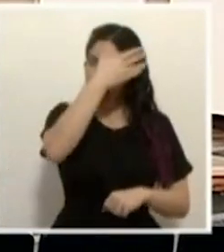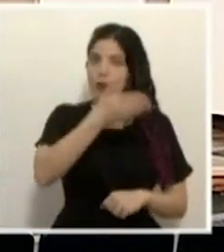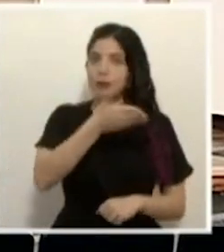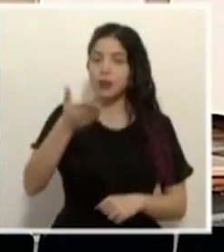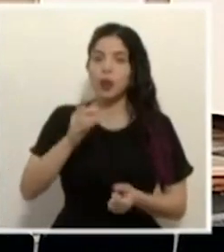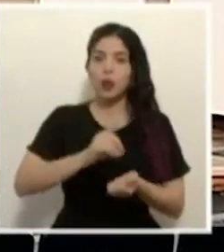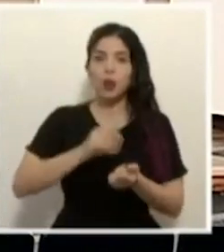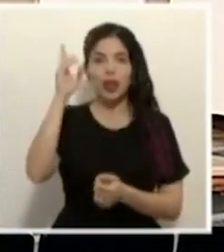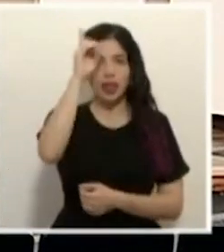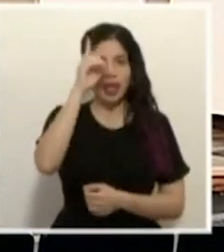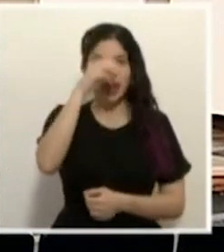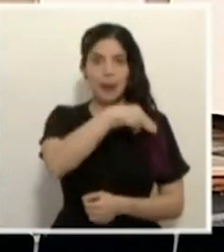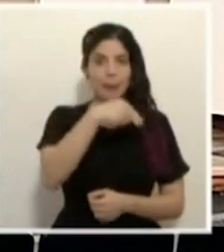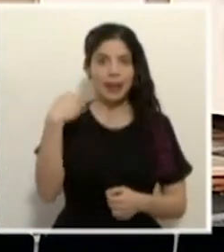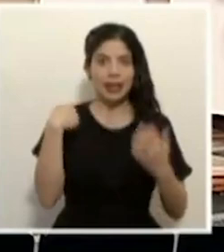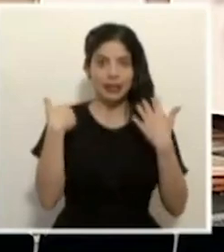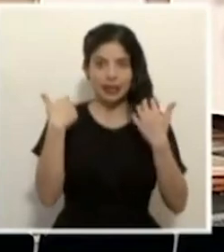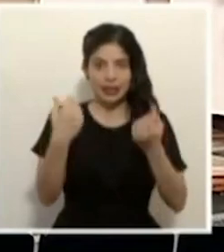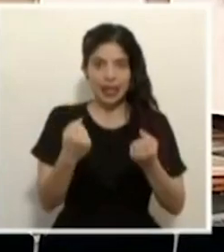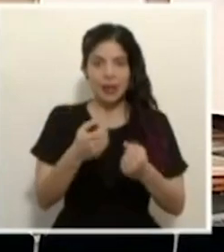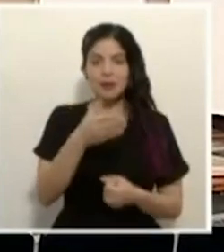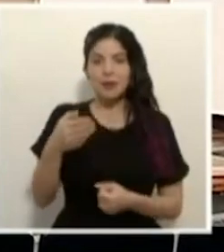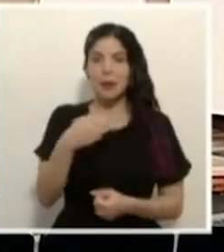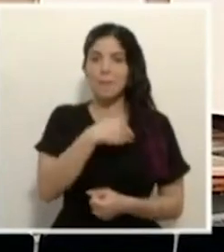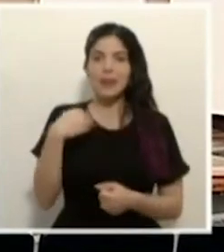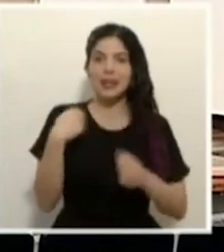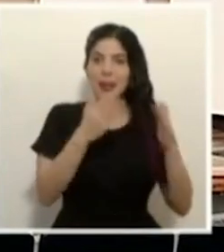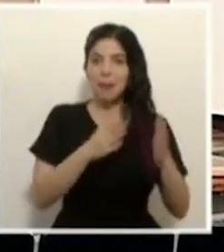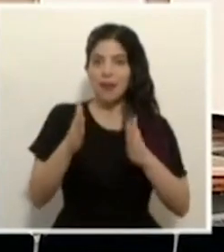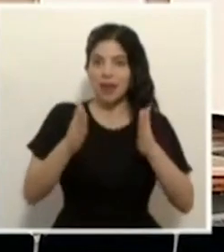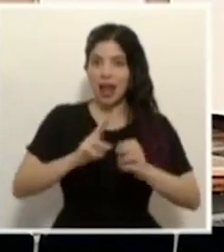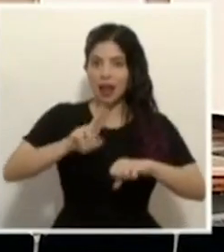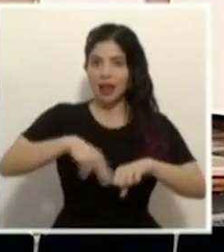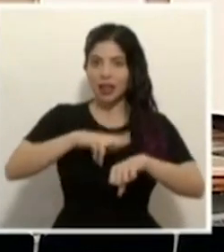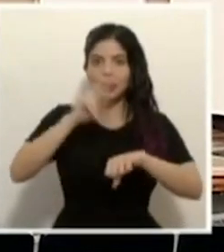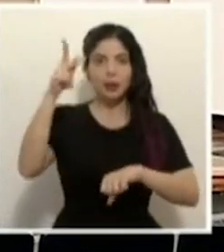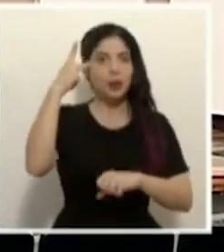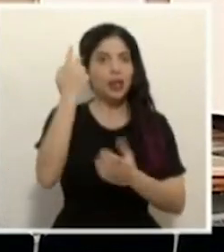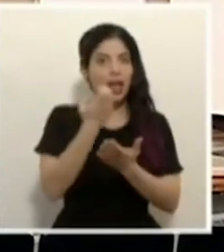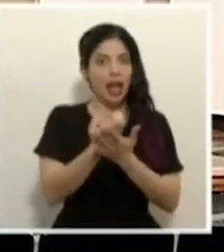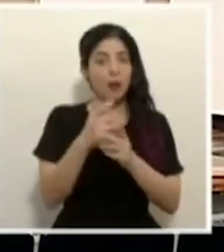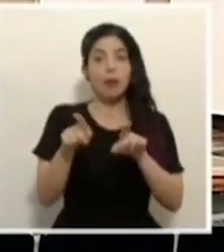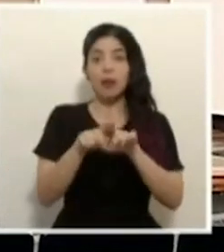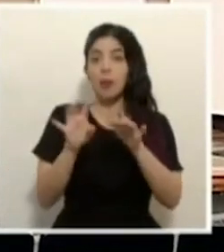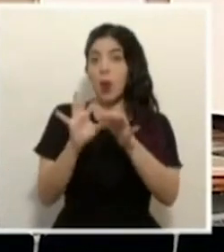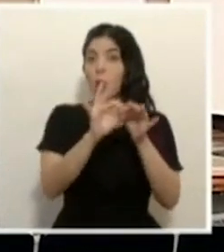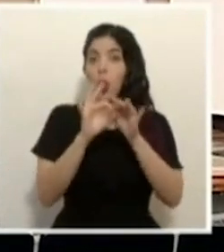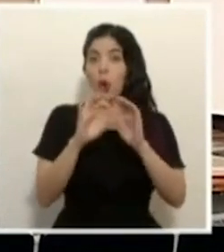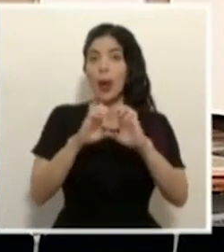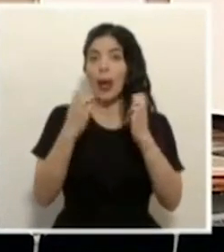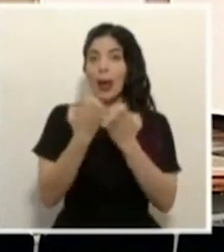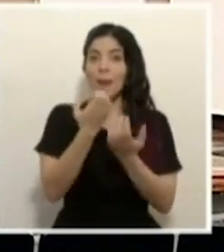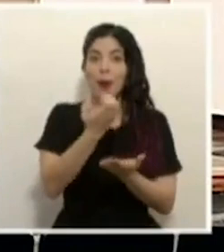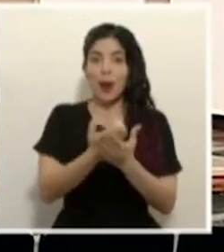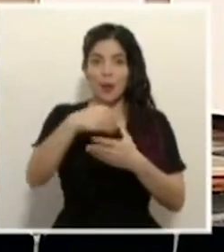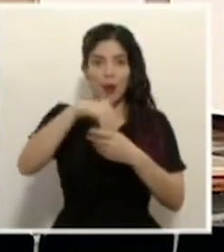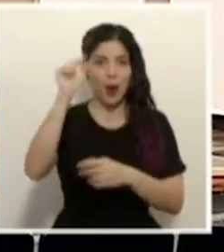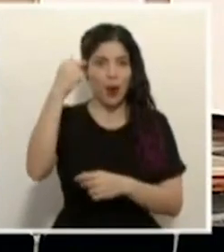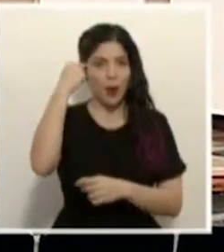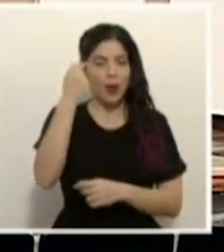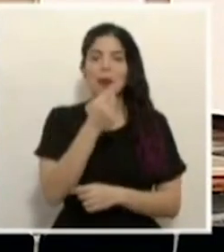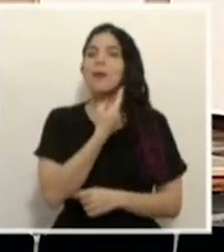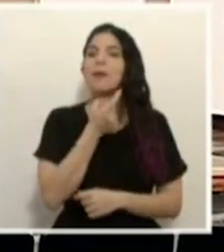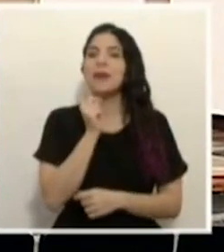doctor Daniel Salas, Ministro de Salud, a la Ministra de Planificación Nacional y Política Económica y Coordinadora del Equipo Económico de Gobierno, doña Pilar